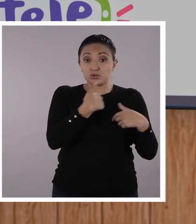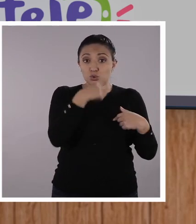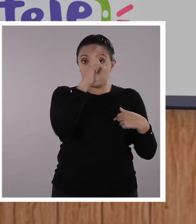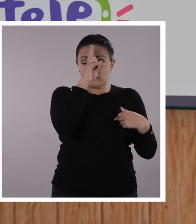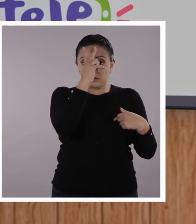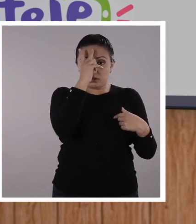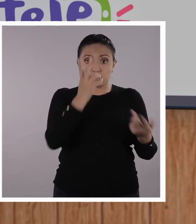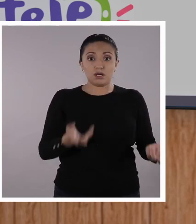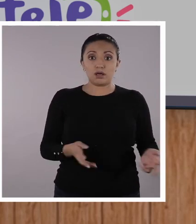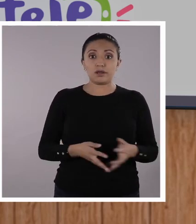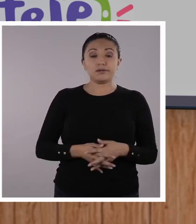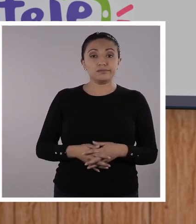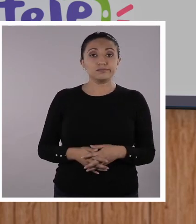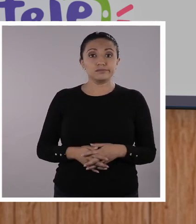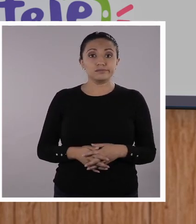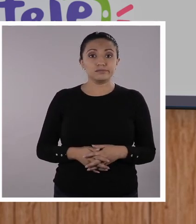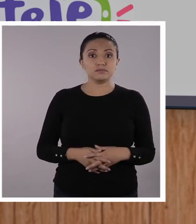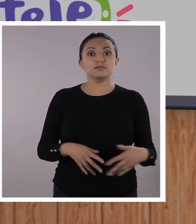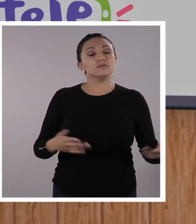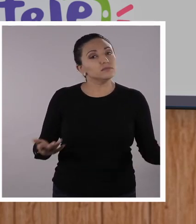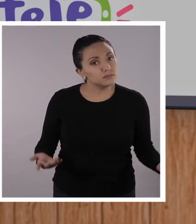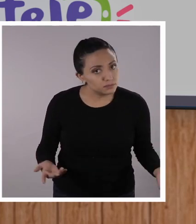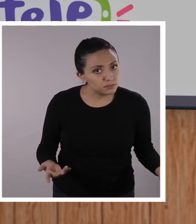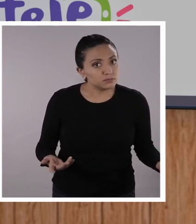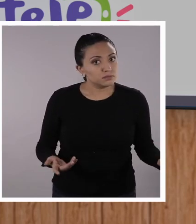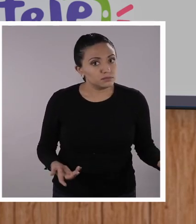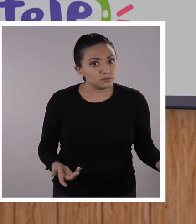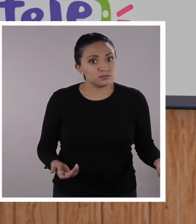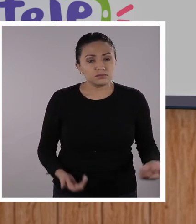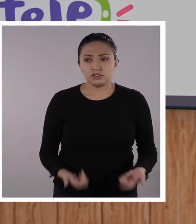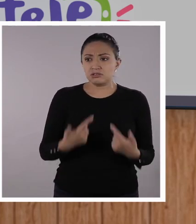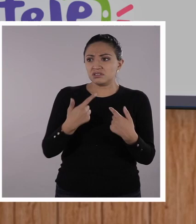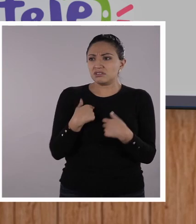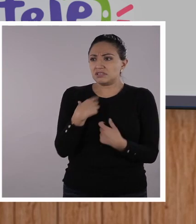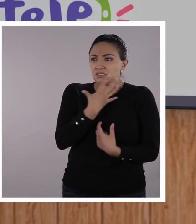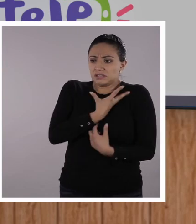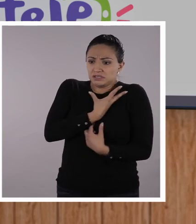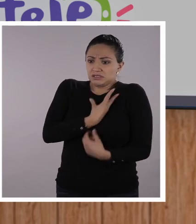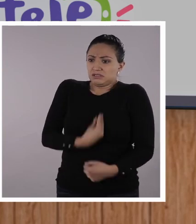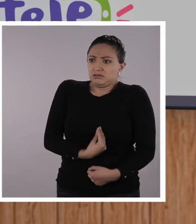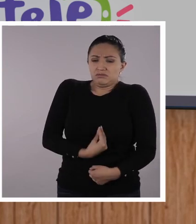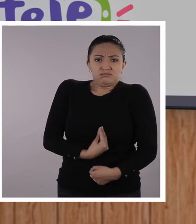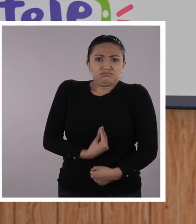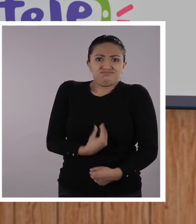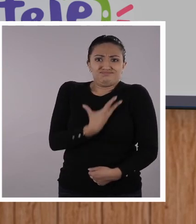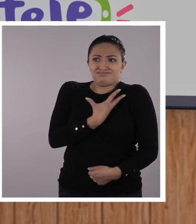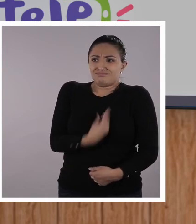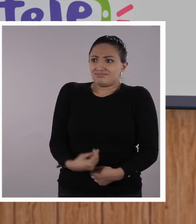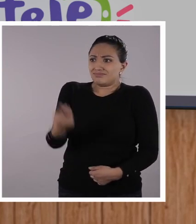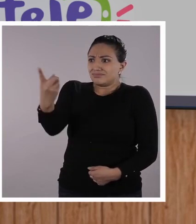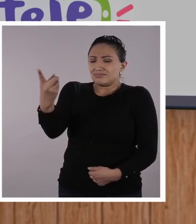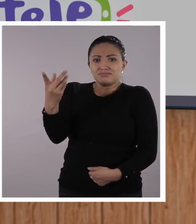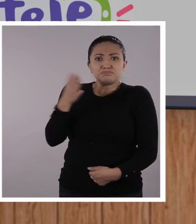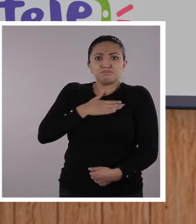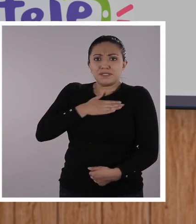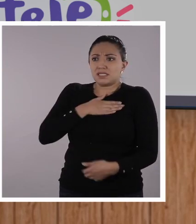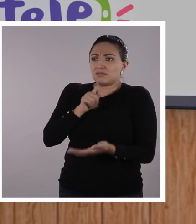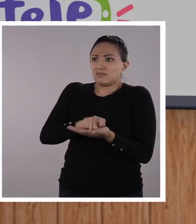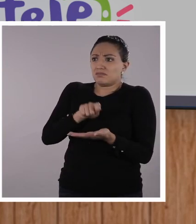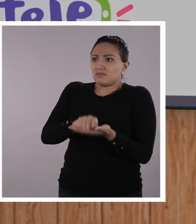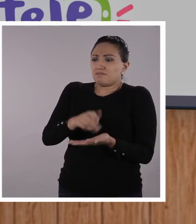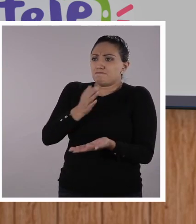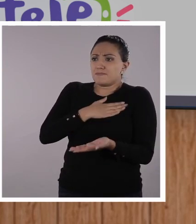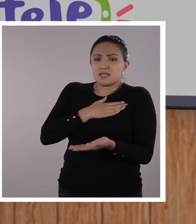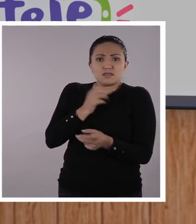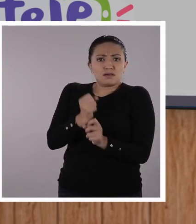con el cuadro de Kingman. Ahí ustedes o esa persona estaría violentando sus